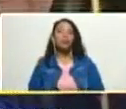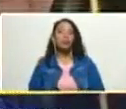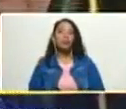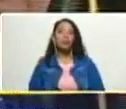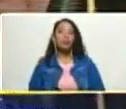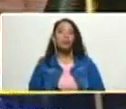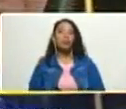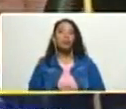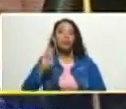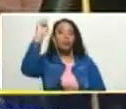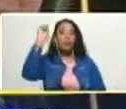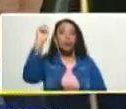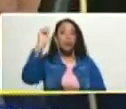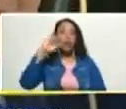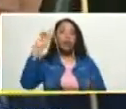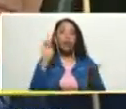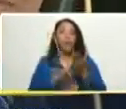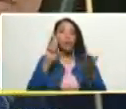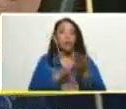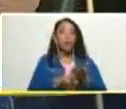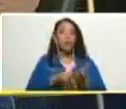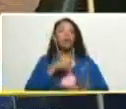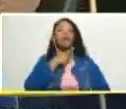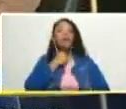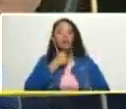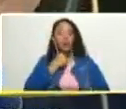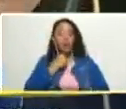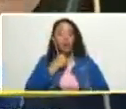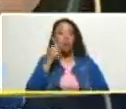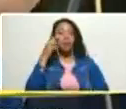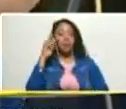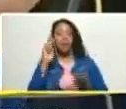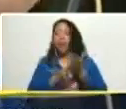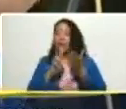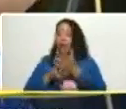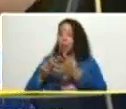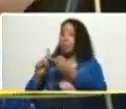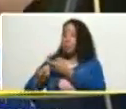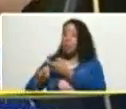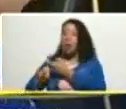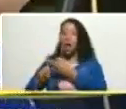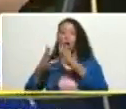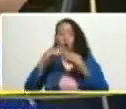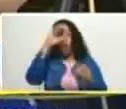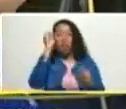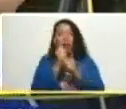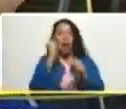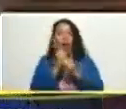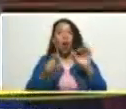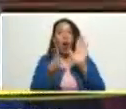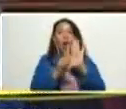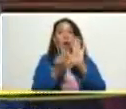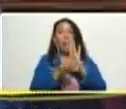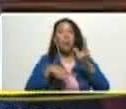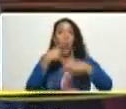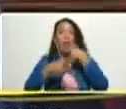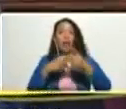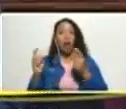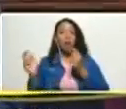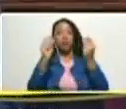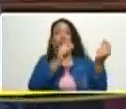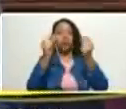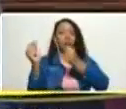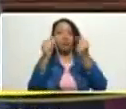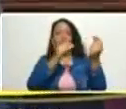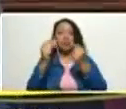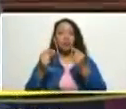diputado de verdad me encanta verdad Silita toda la labor legislativa política el debate político